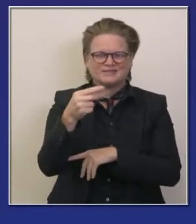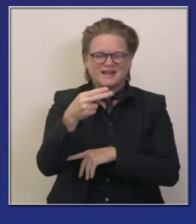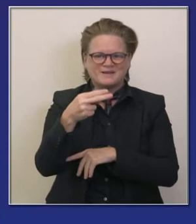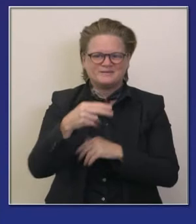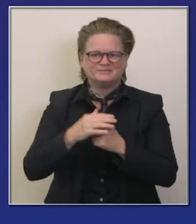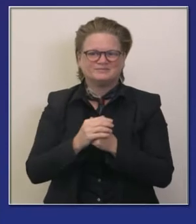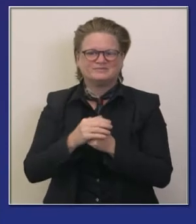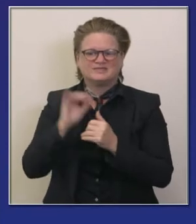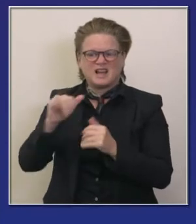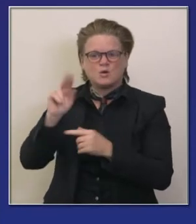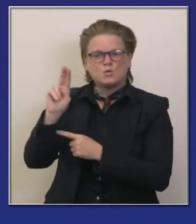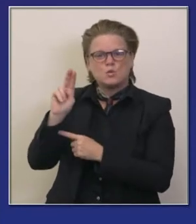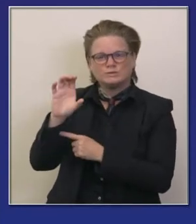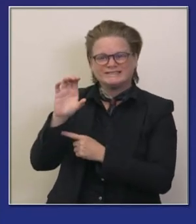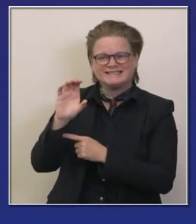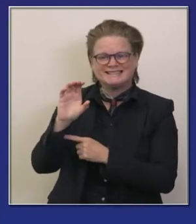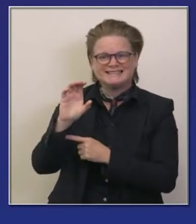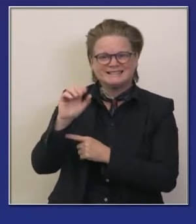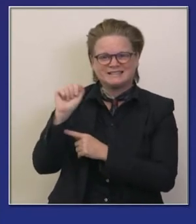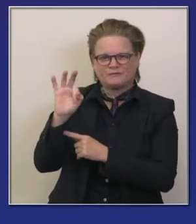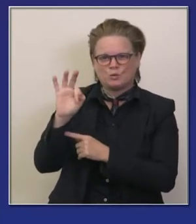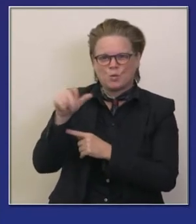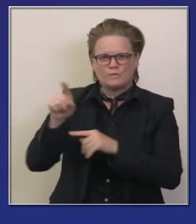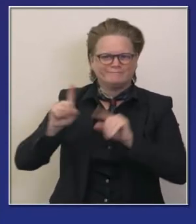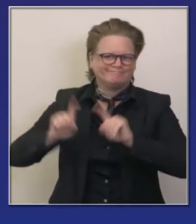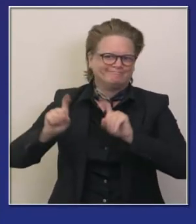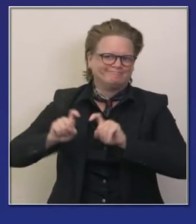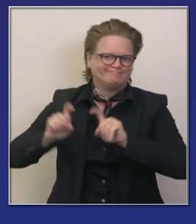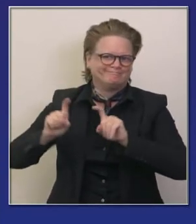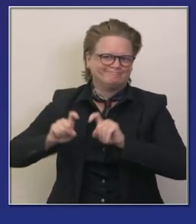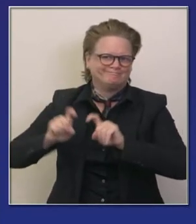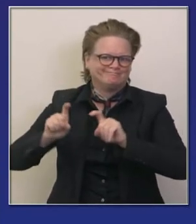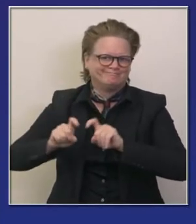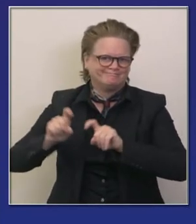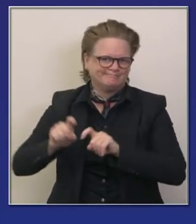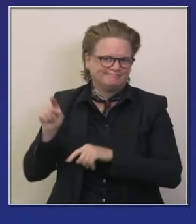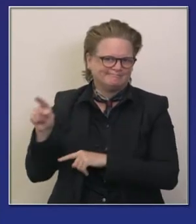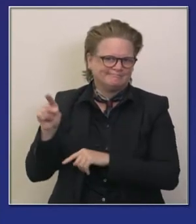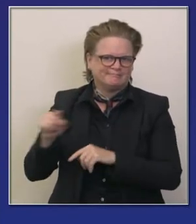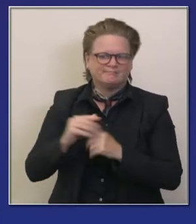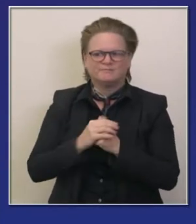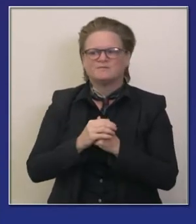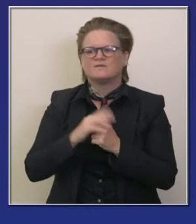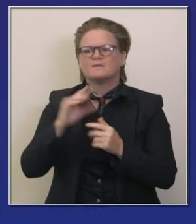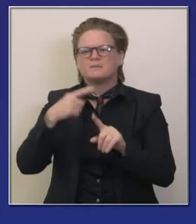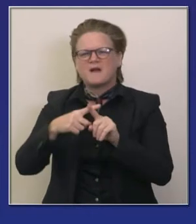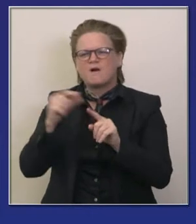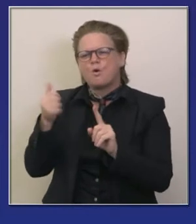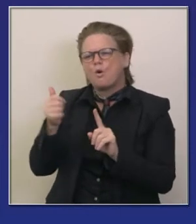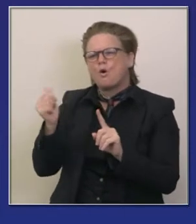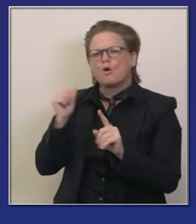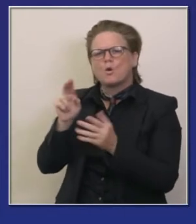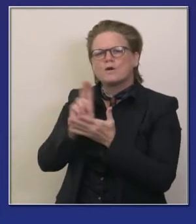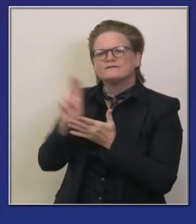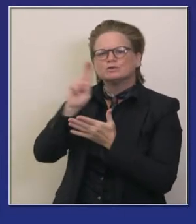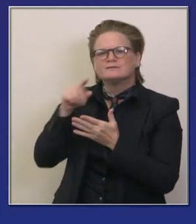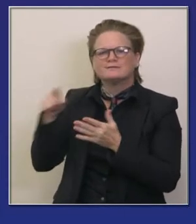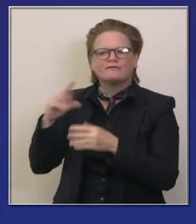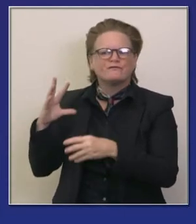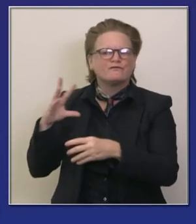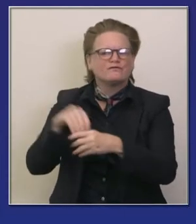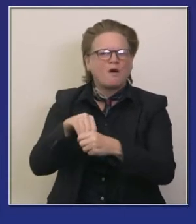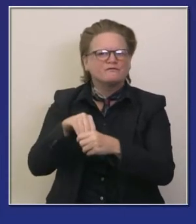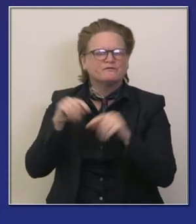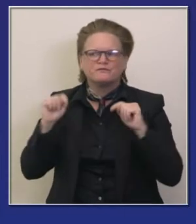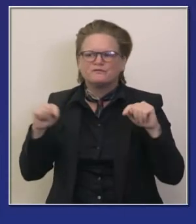piloto en las universidades de california la de san francisco expandiéndonos a otras universidades también